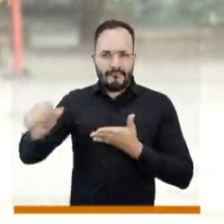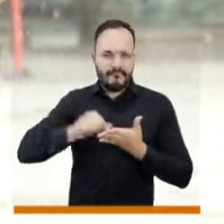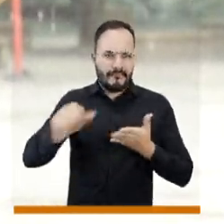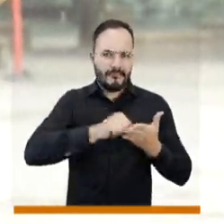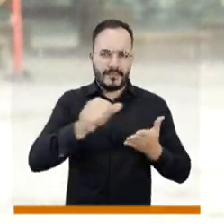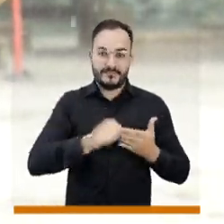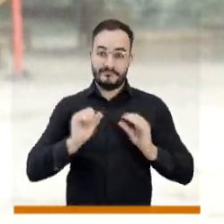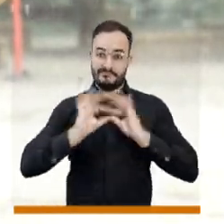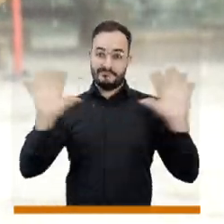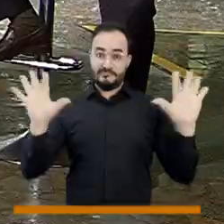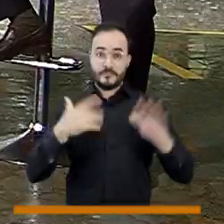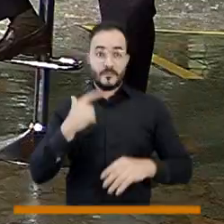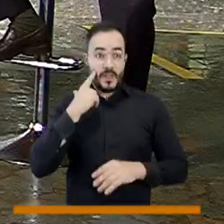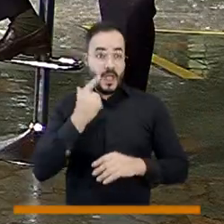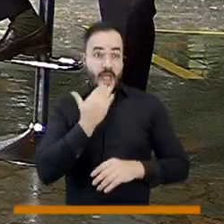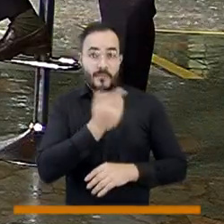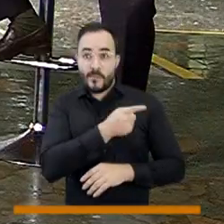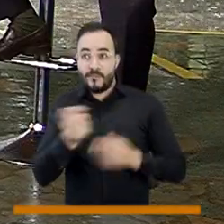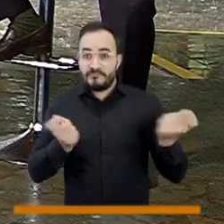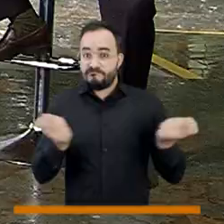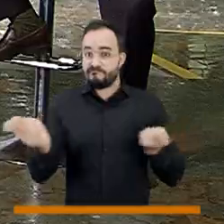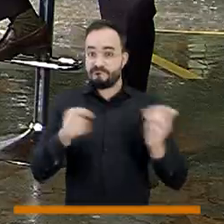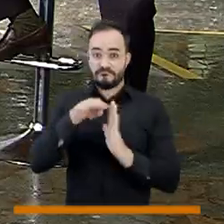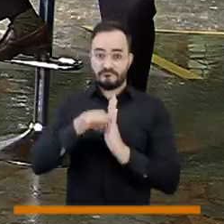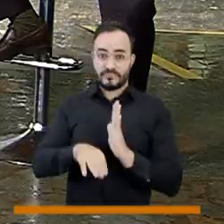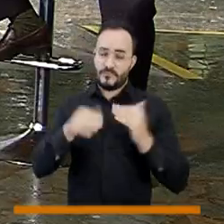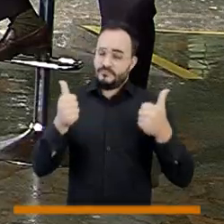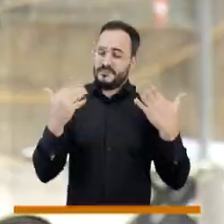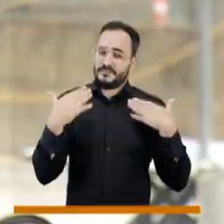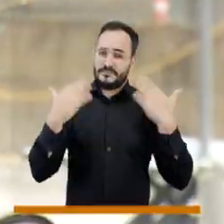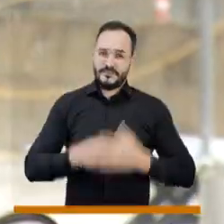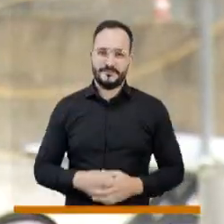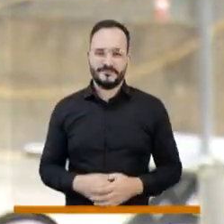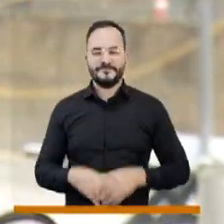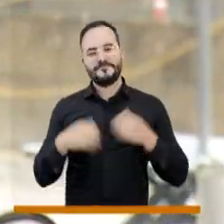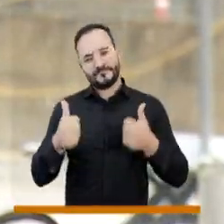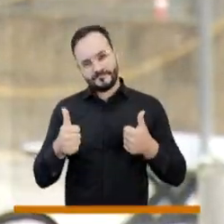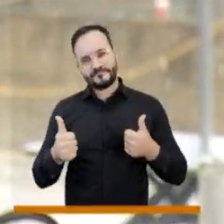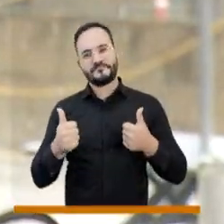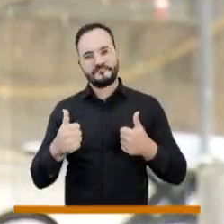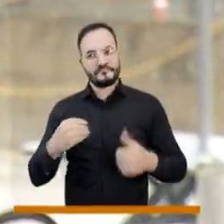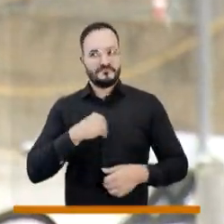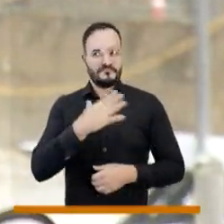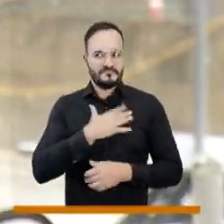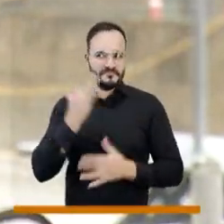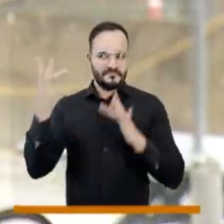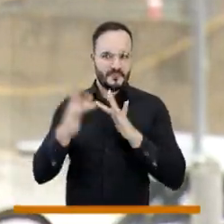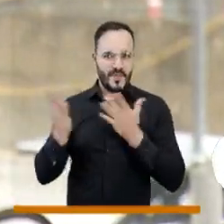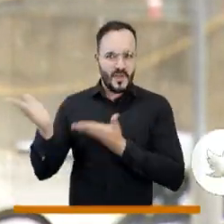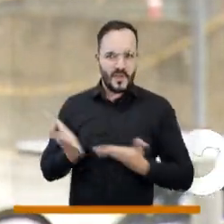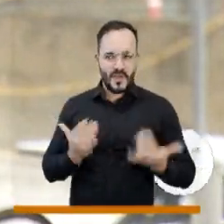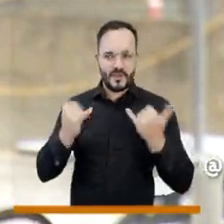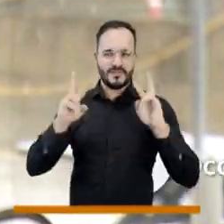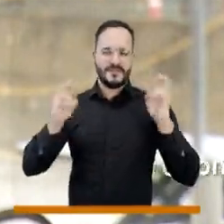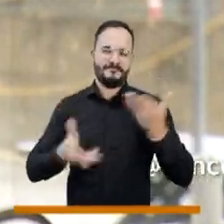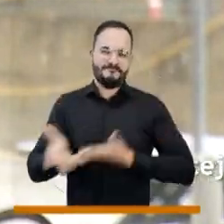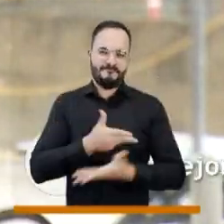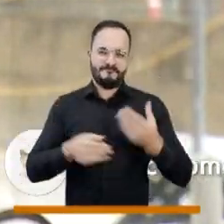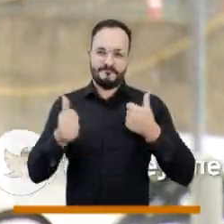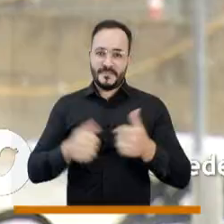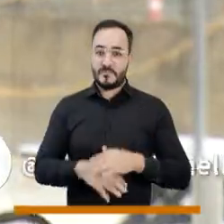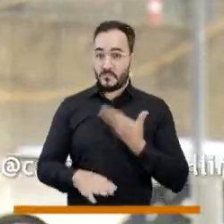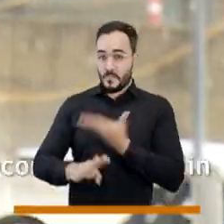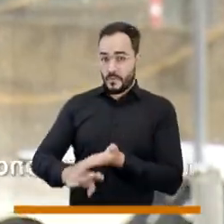pueda hacer para bajárselo será muy útil. Así vamos a dar comienzo entonces a este programa con nuestro concejal anfitrión. Y si le parece, concejal